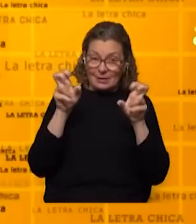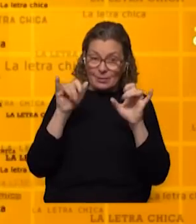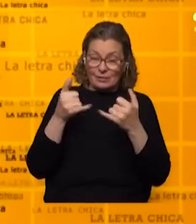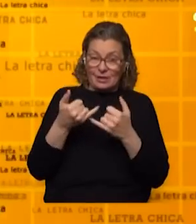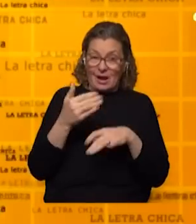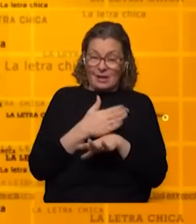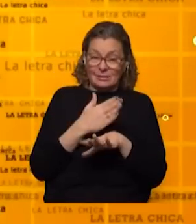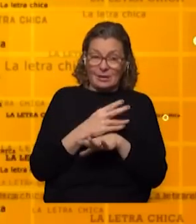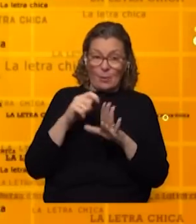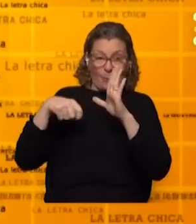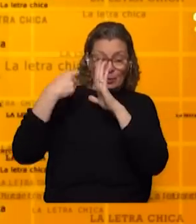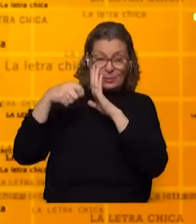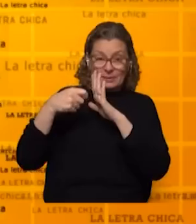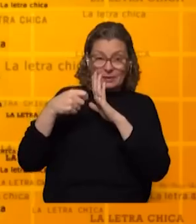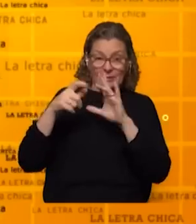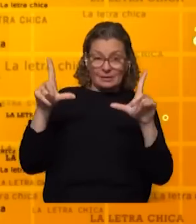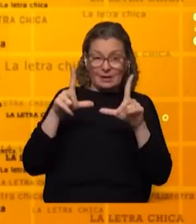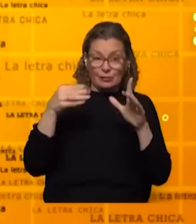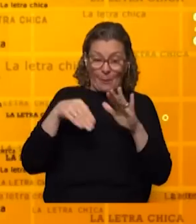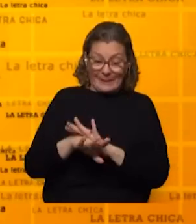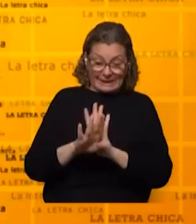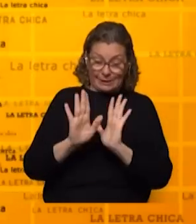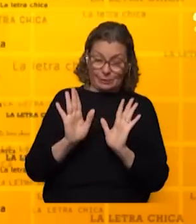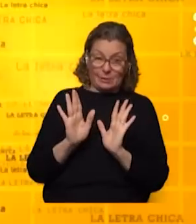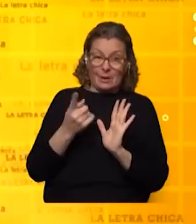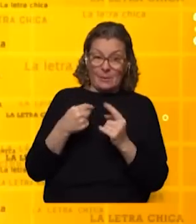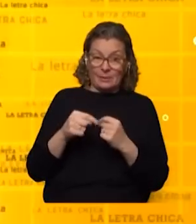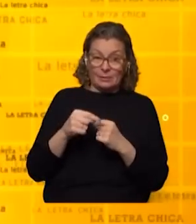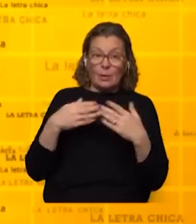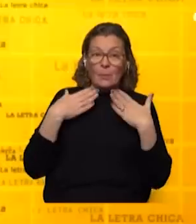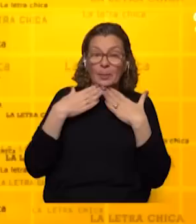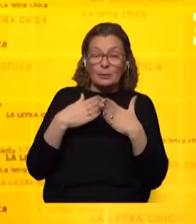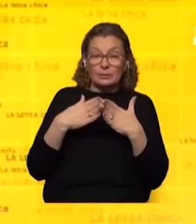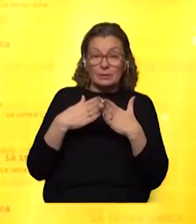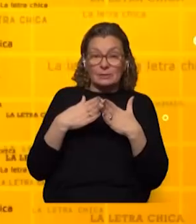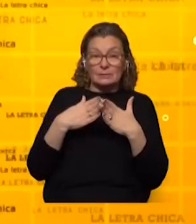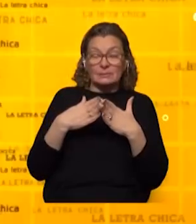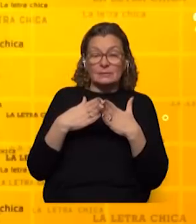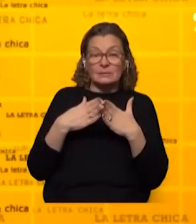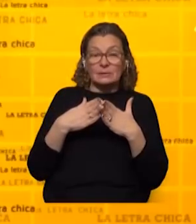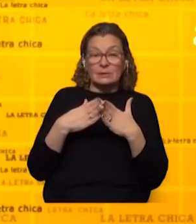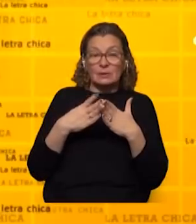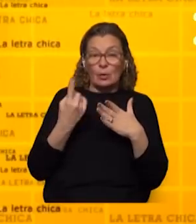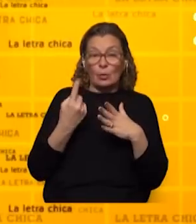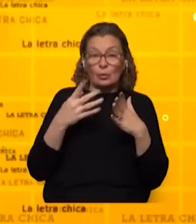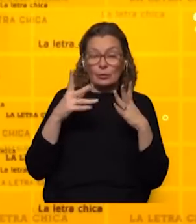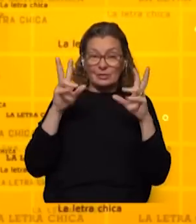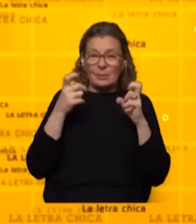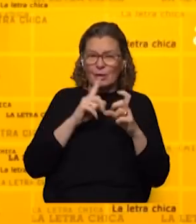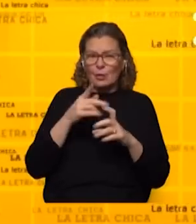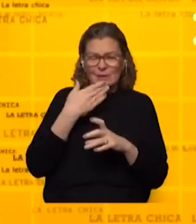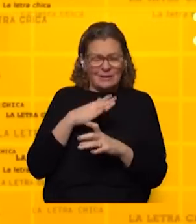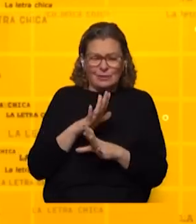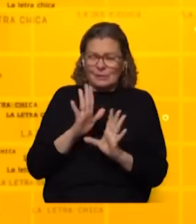ya el antecedente que un programa de televisión puede ser metido en la carpeta. Pero te tengo que preguntar esto porque hay un asunto que no termino de comprender.